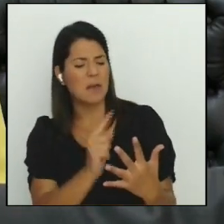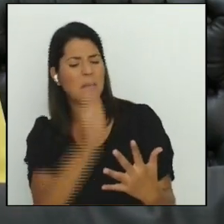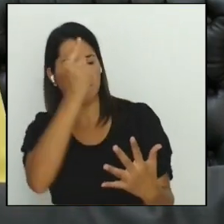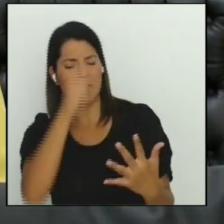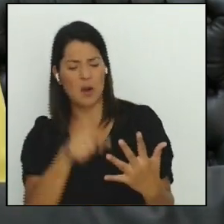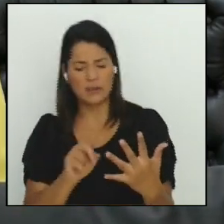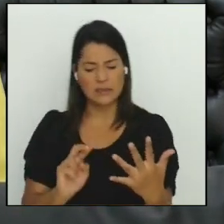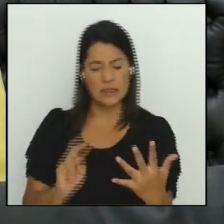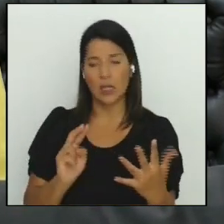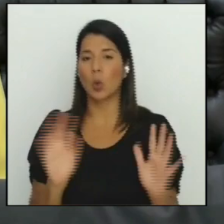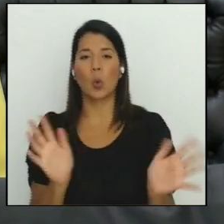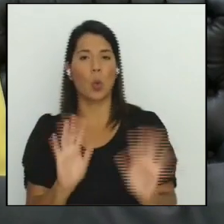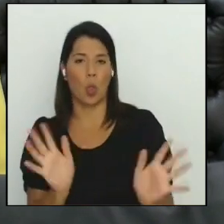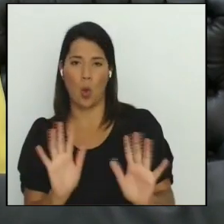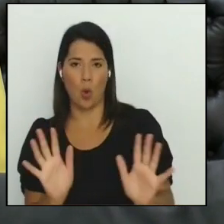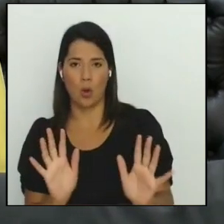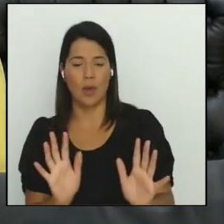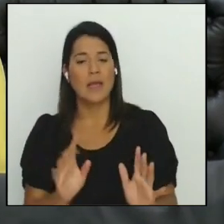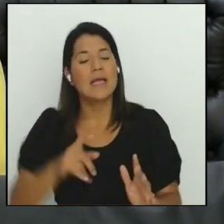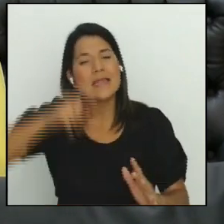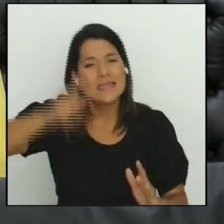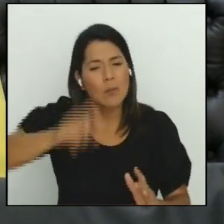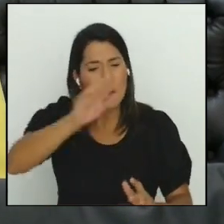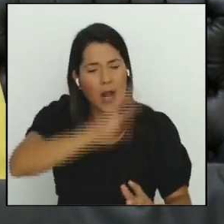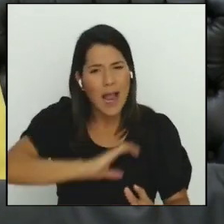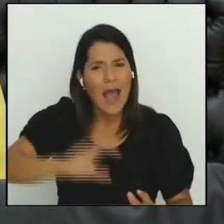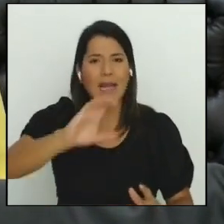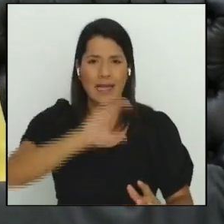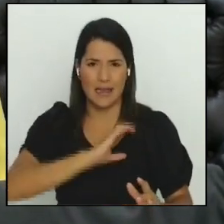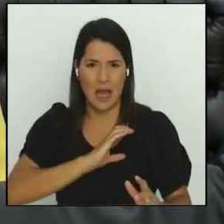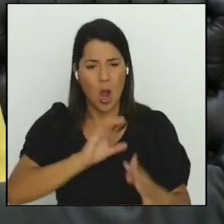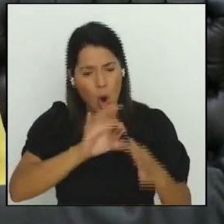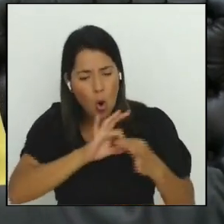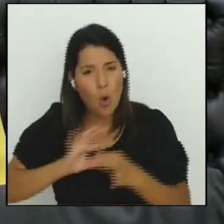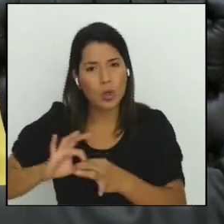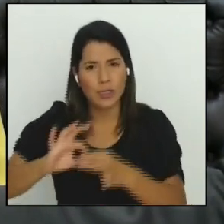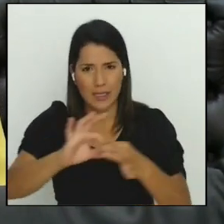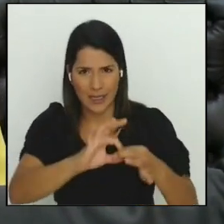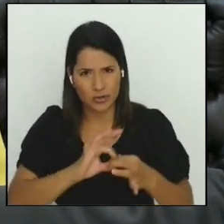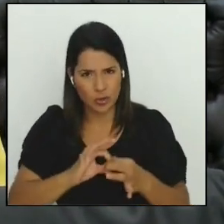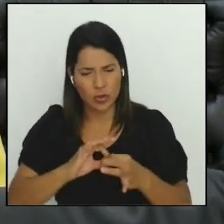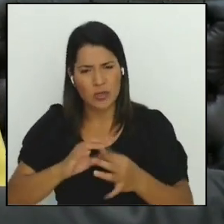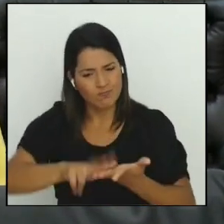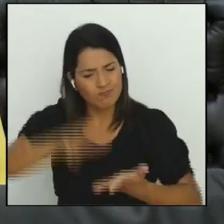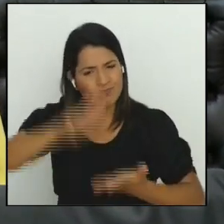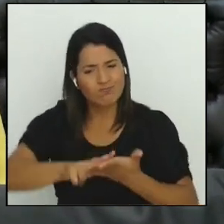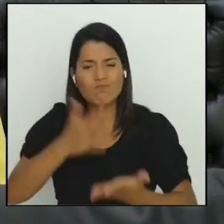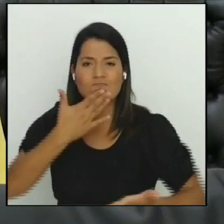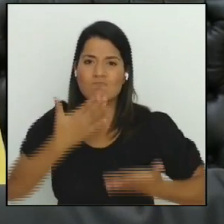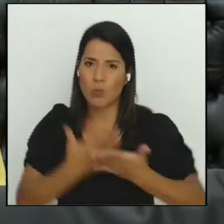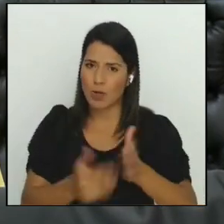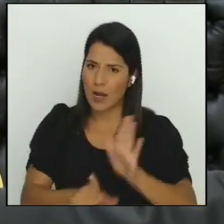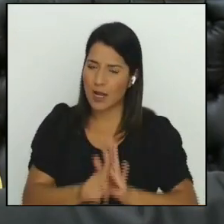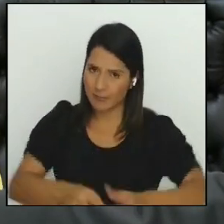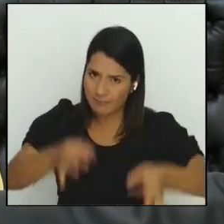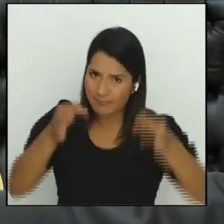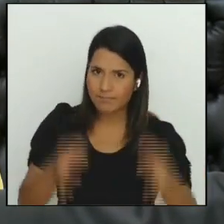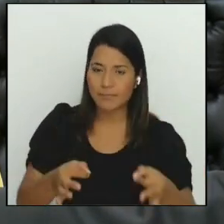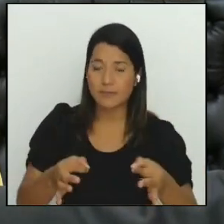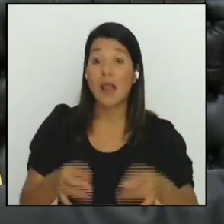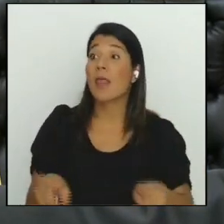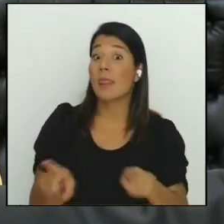coordinación y la clase de legislación que queremos pasar. Está el tema de los fondos también, ¿verdad?